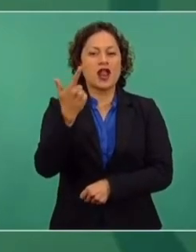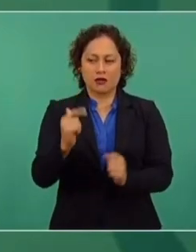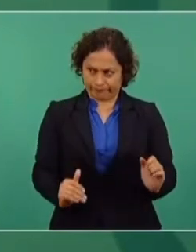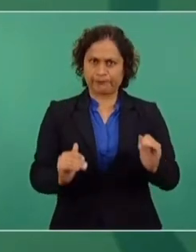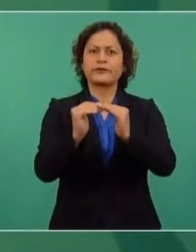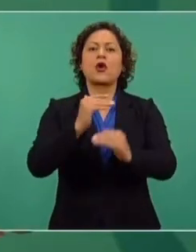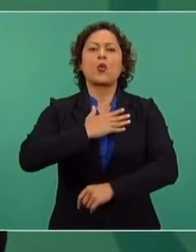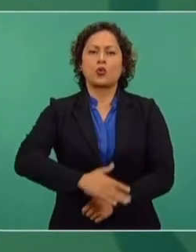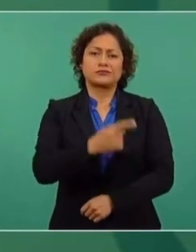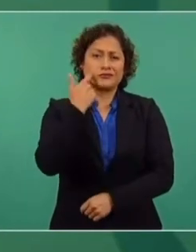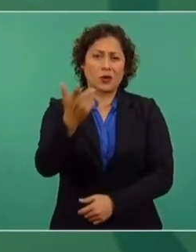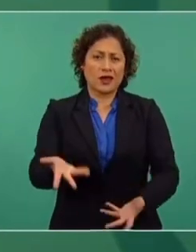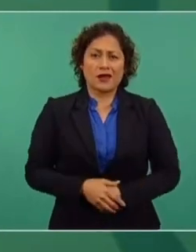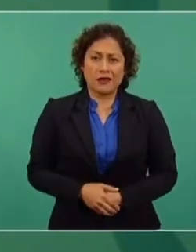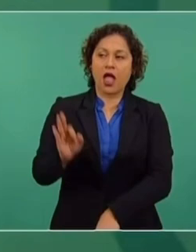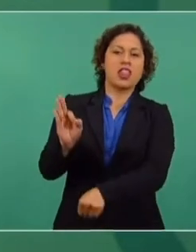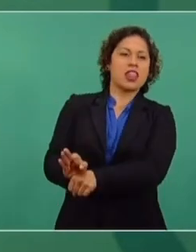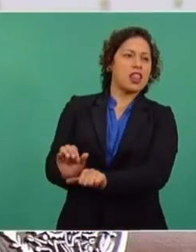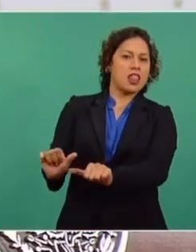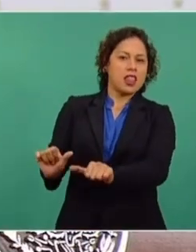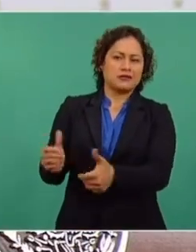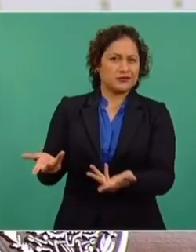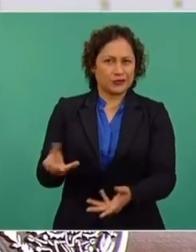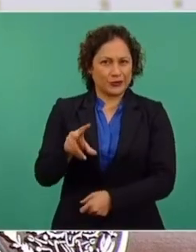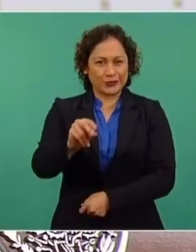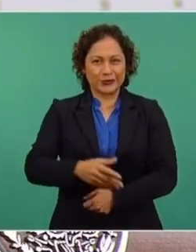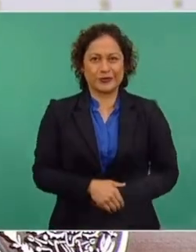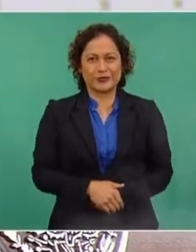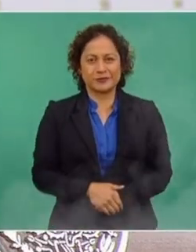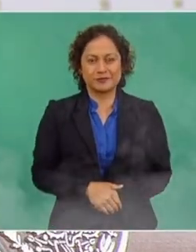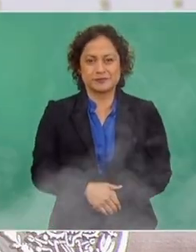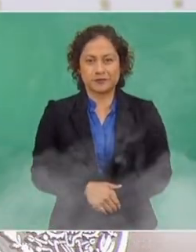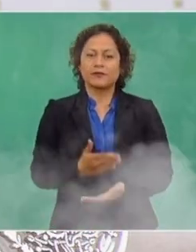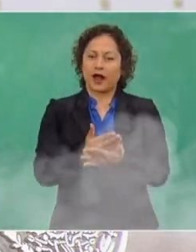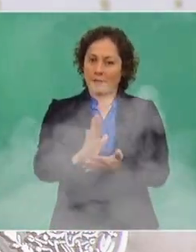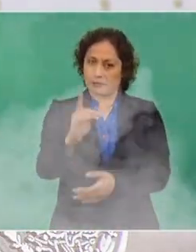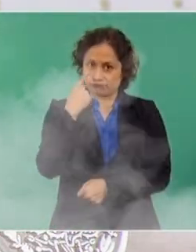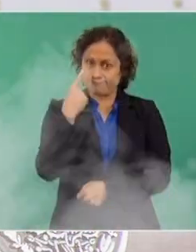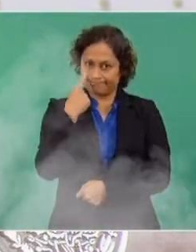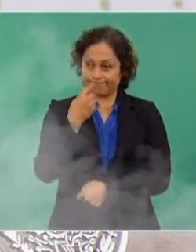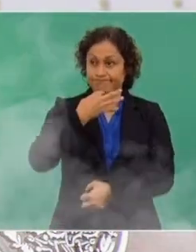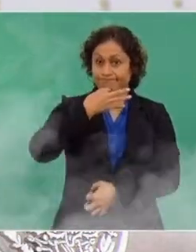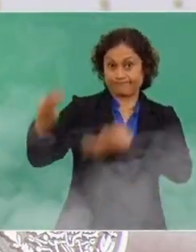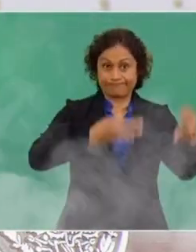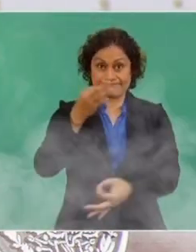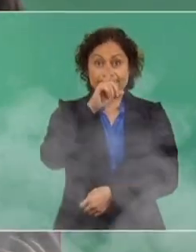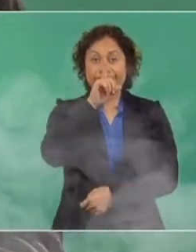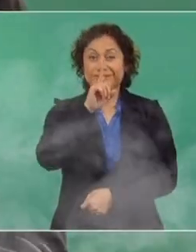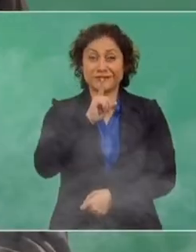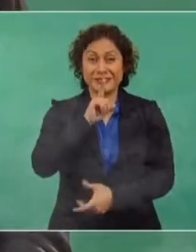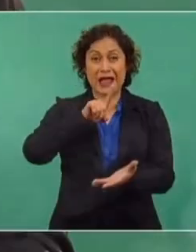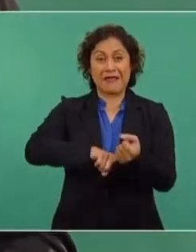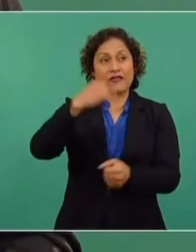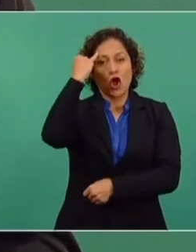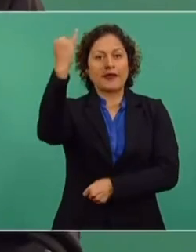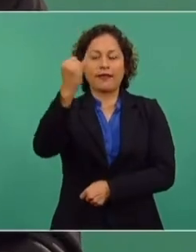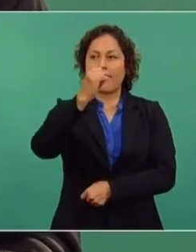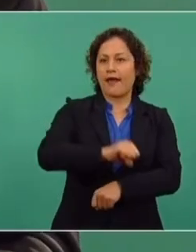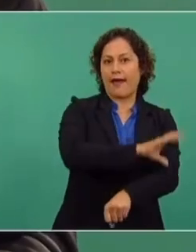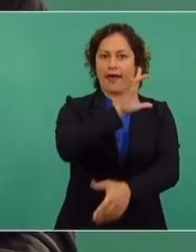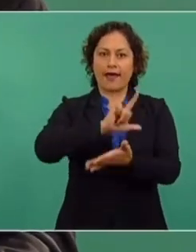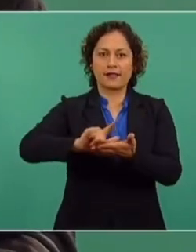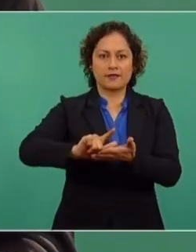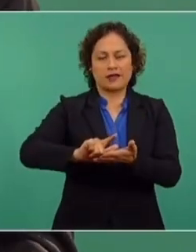no existan privilegios. Además, que no estén mintiendo, hablando de energías limpias, cuando en el fondo